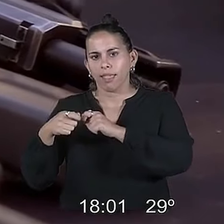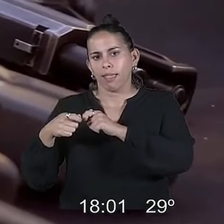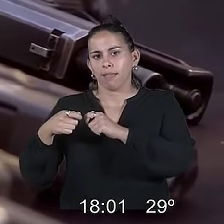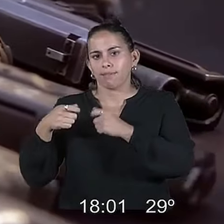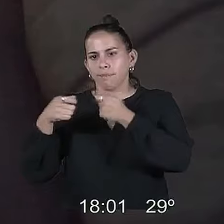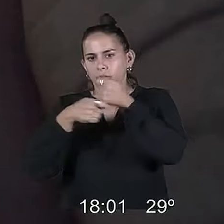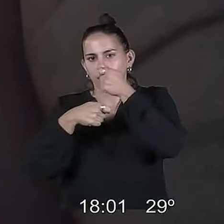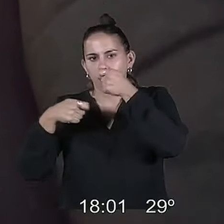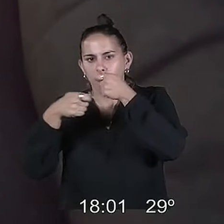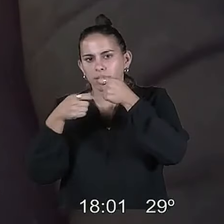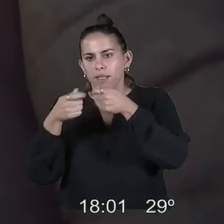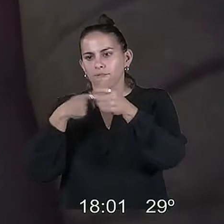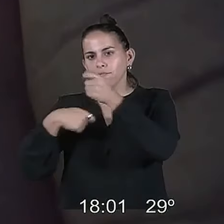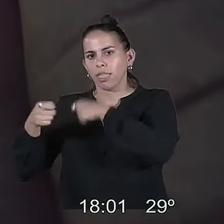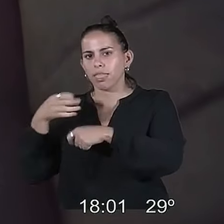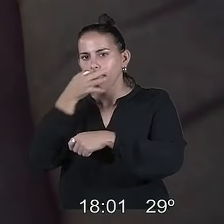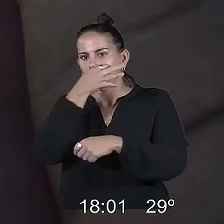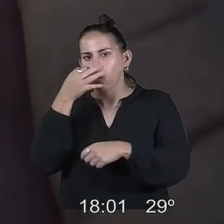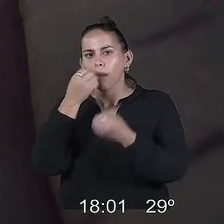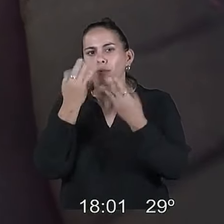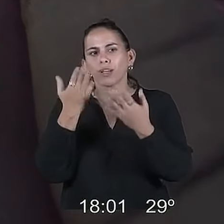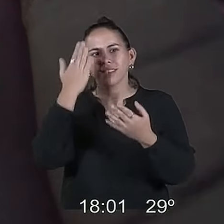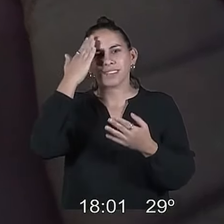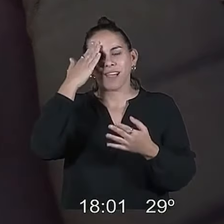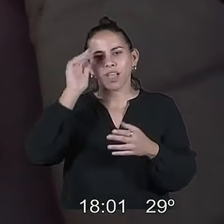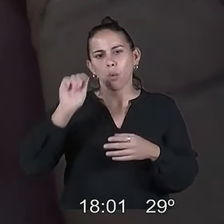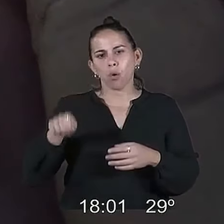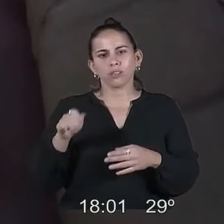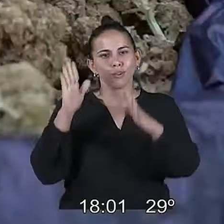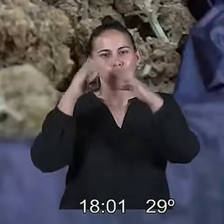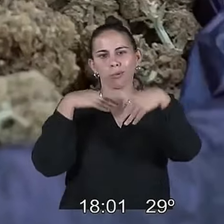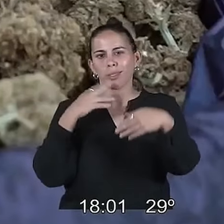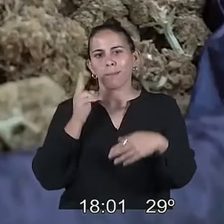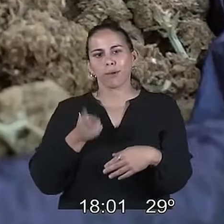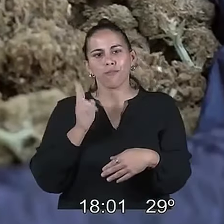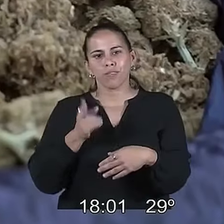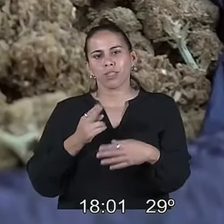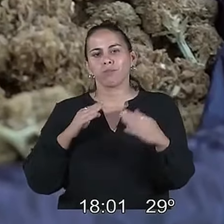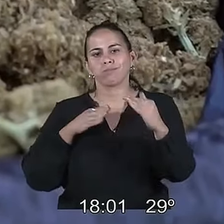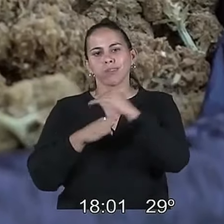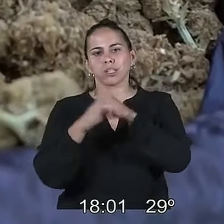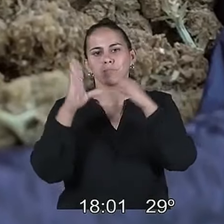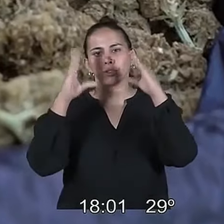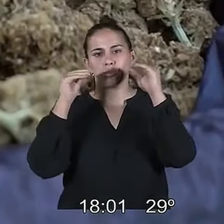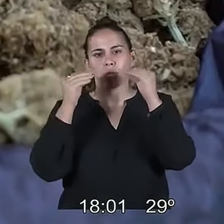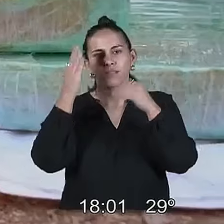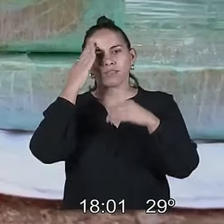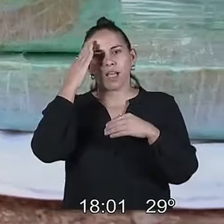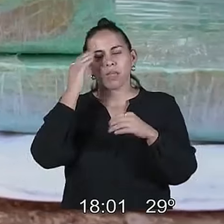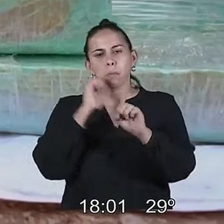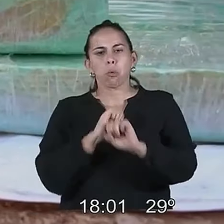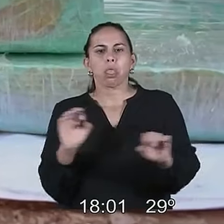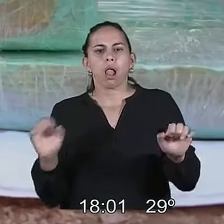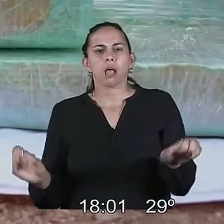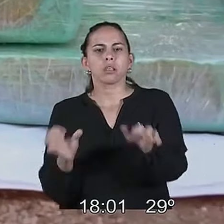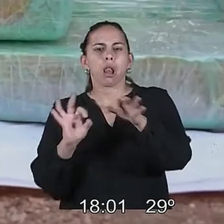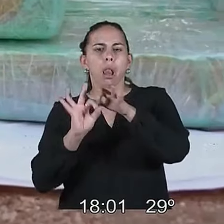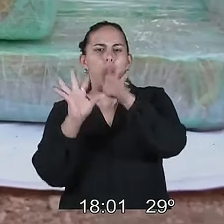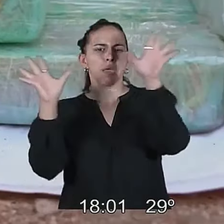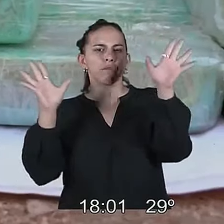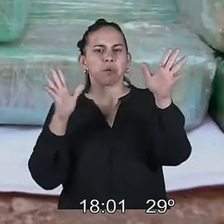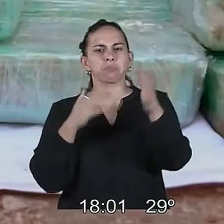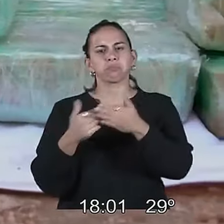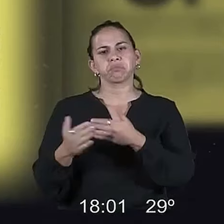bocas de pasta base, porque saben que los jueces no pueden ordenar allanamientos nocturnos, porque saben que pueden actuar con total y